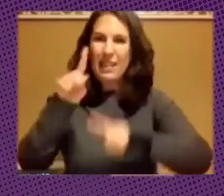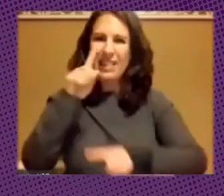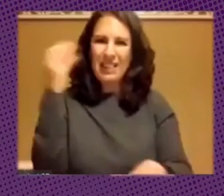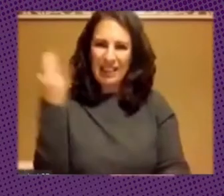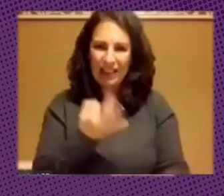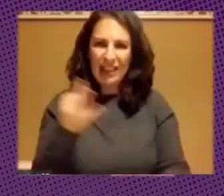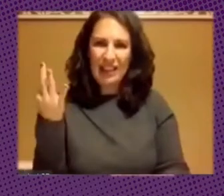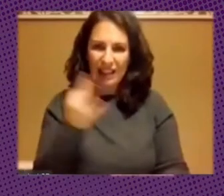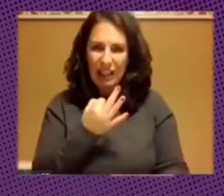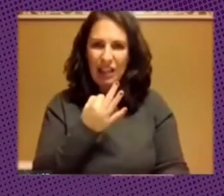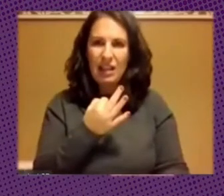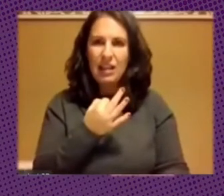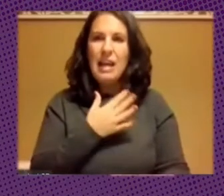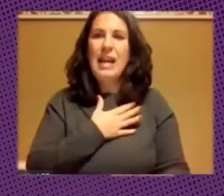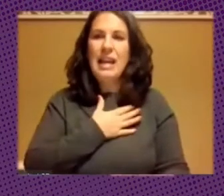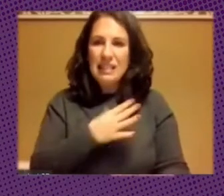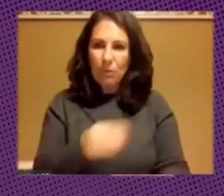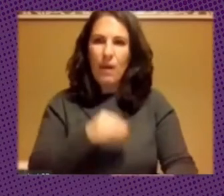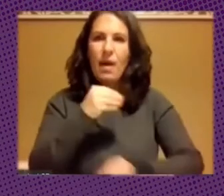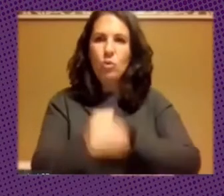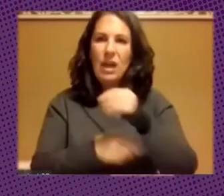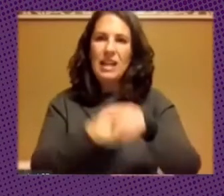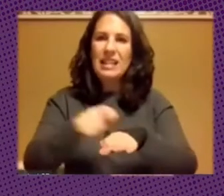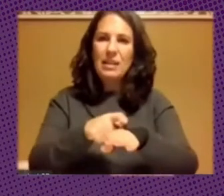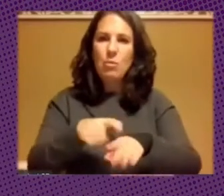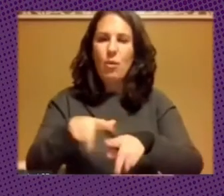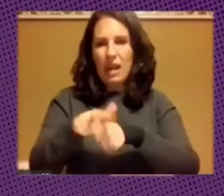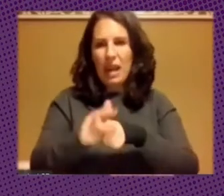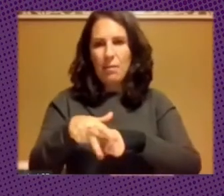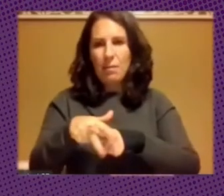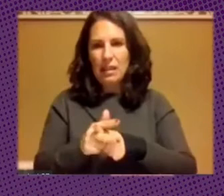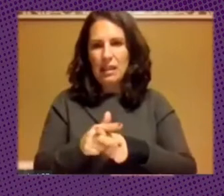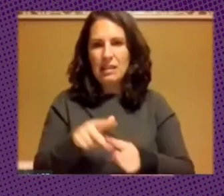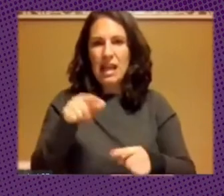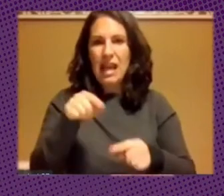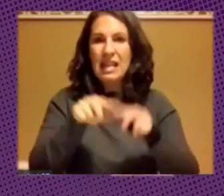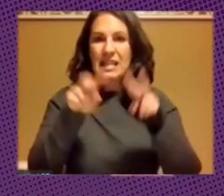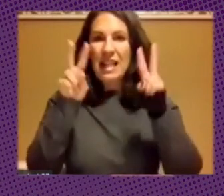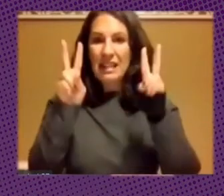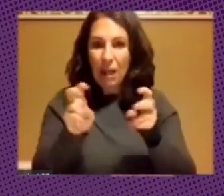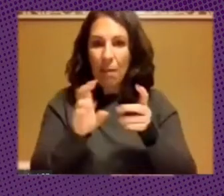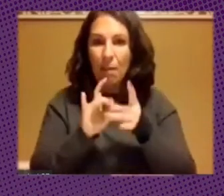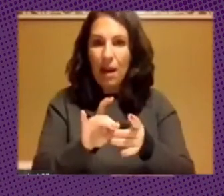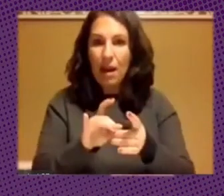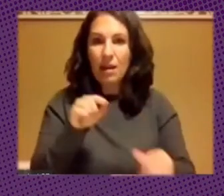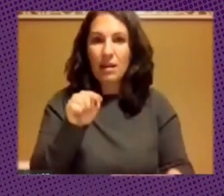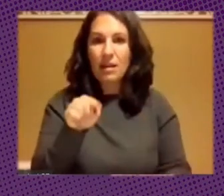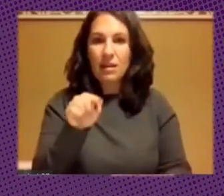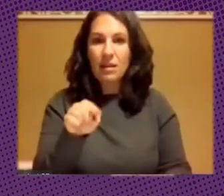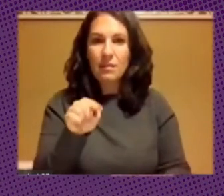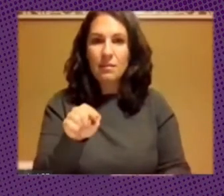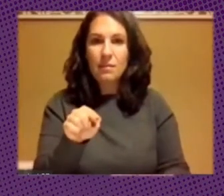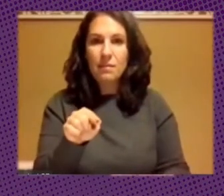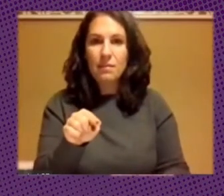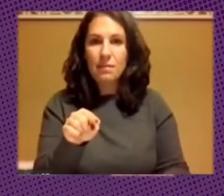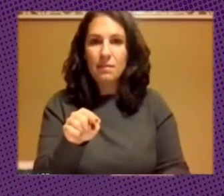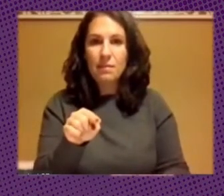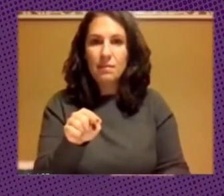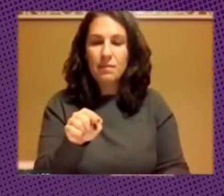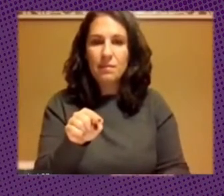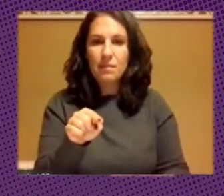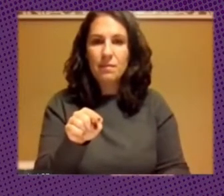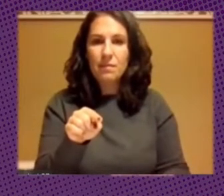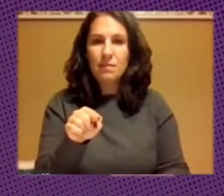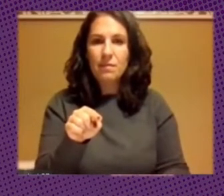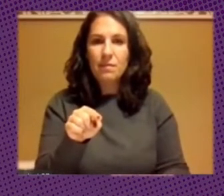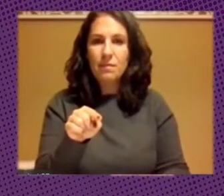pueda utilizar este tipo de herramientas esto esto es una cosa que en Uruguay sería una cosa muy interesante lo quiero